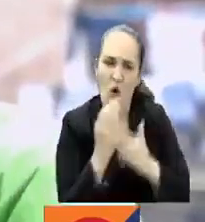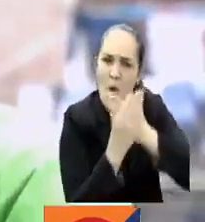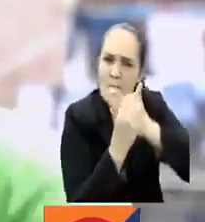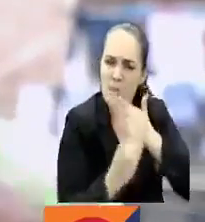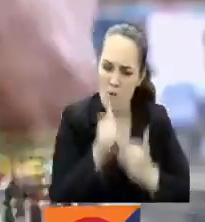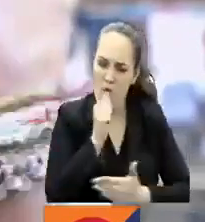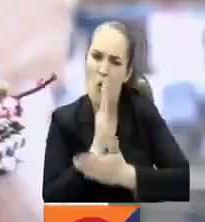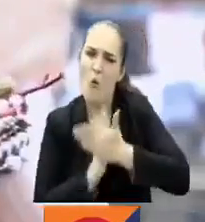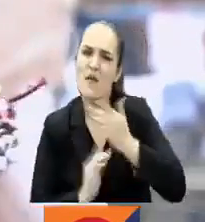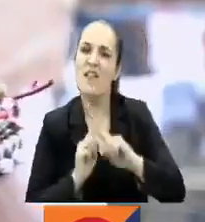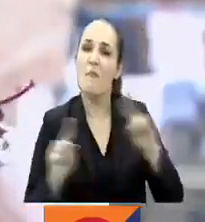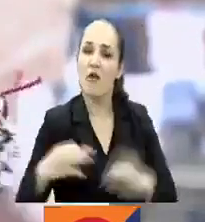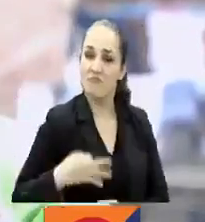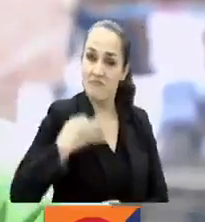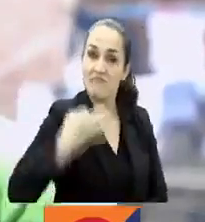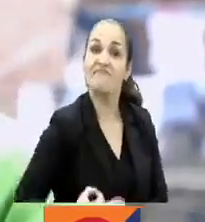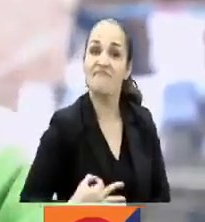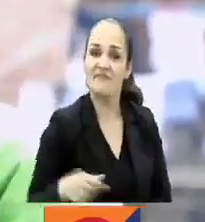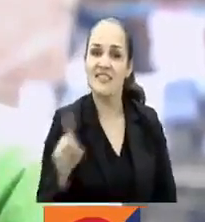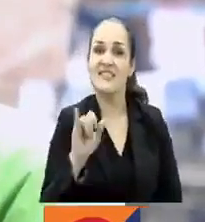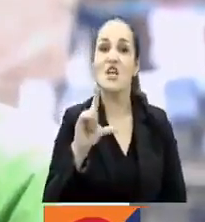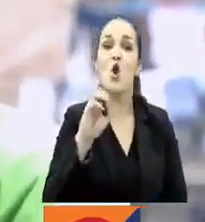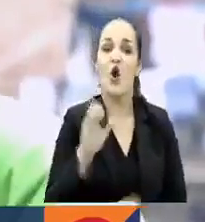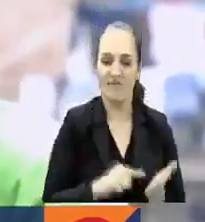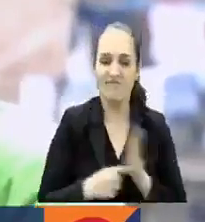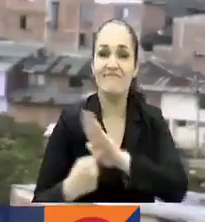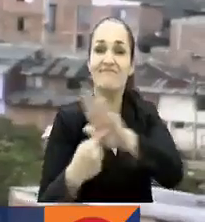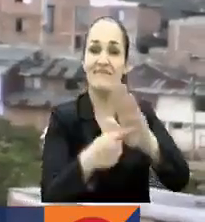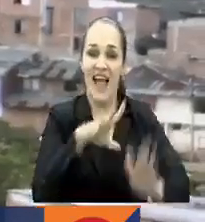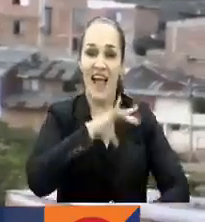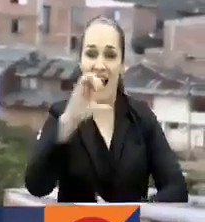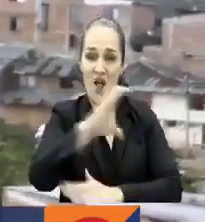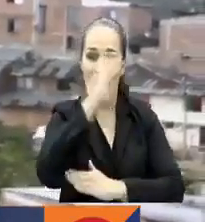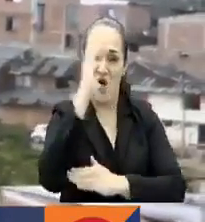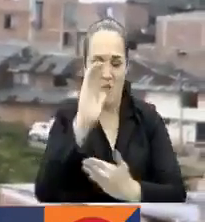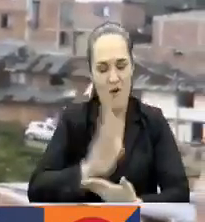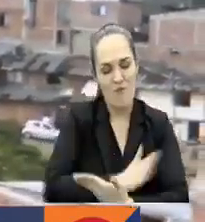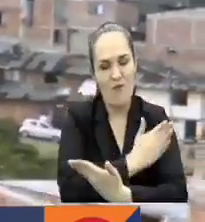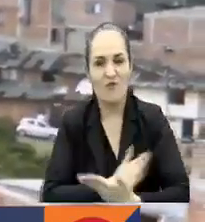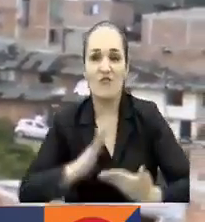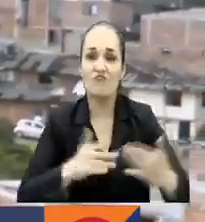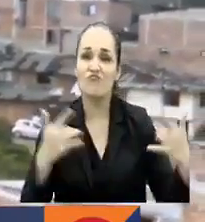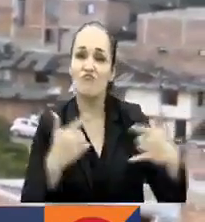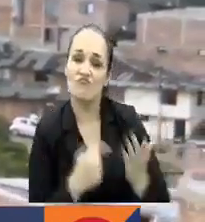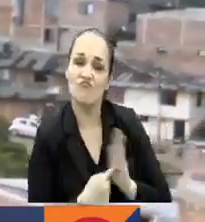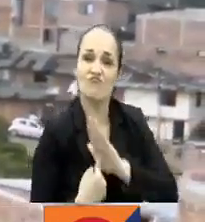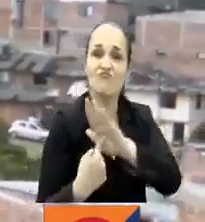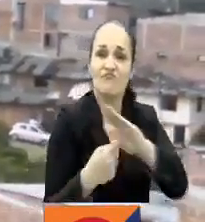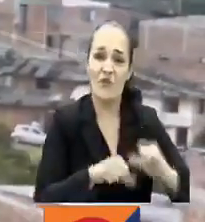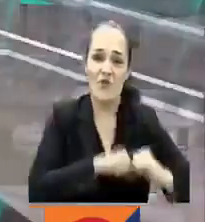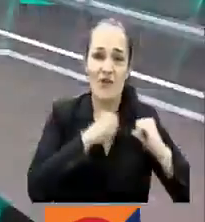pero decente. Siloé, Cali, Colombia, para ti esta canción, rimas creadas con el alma de todo corazón.